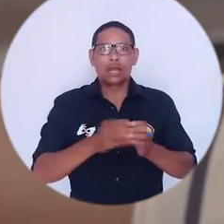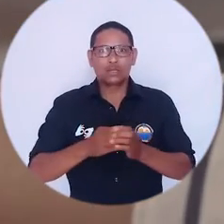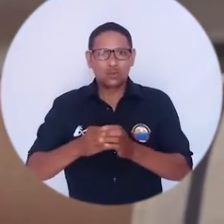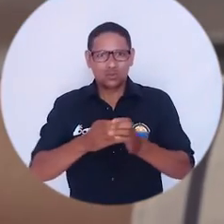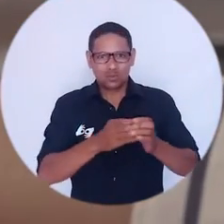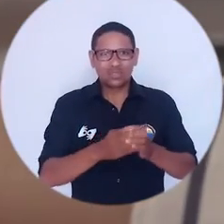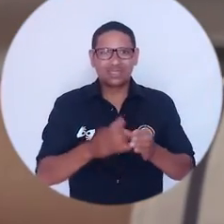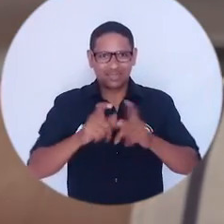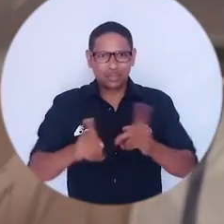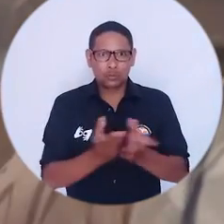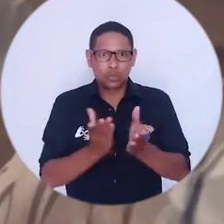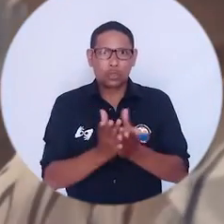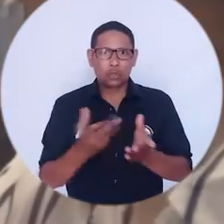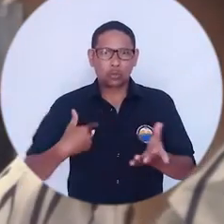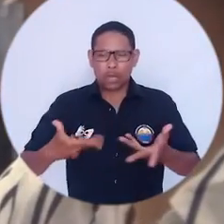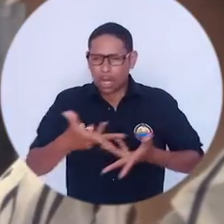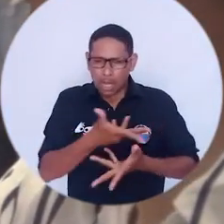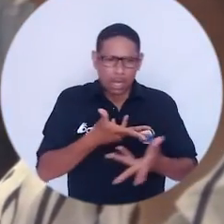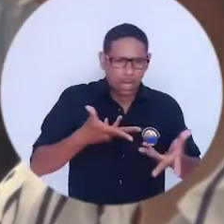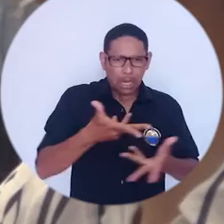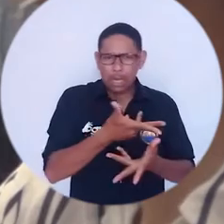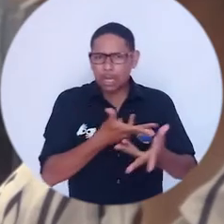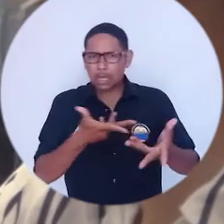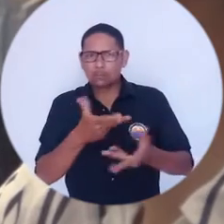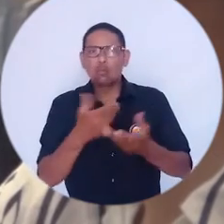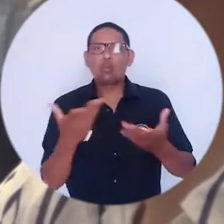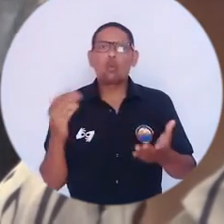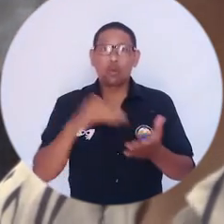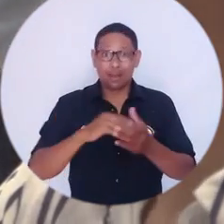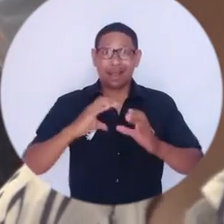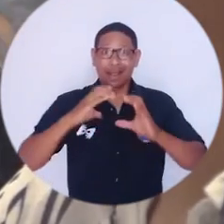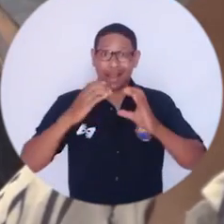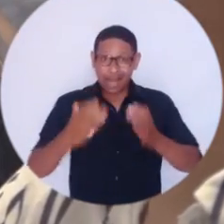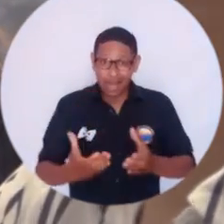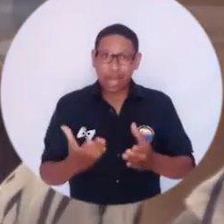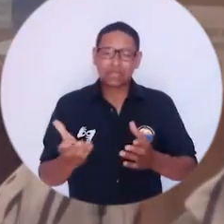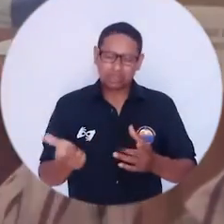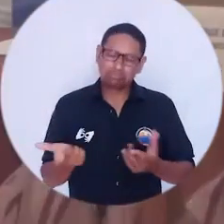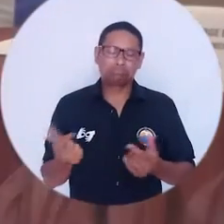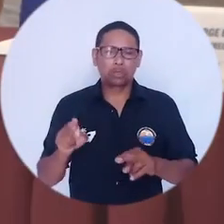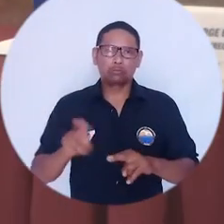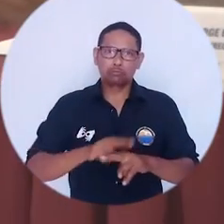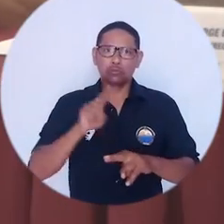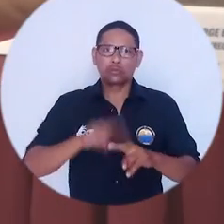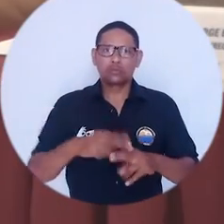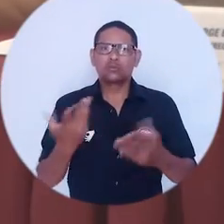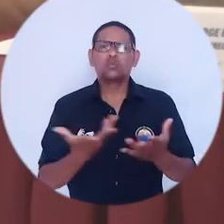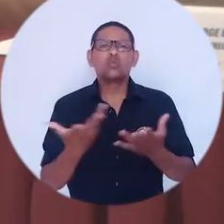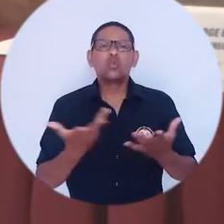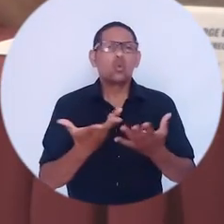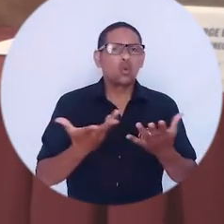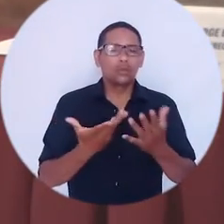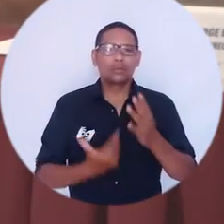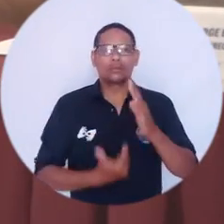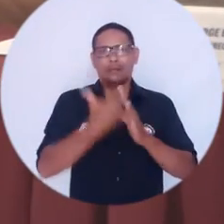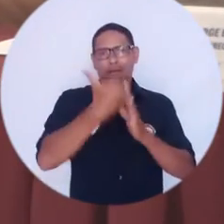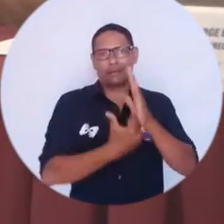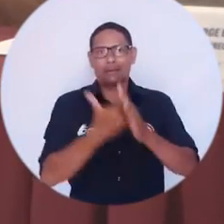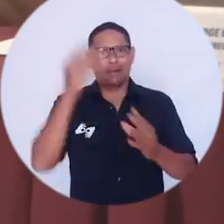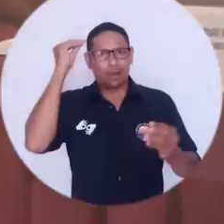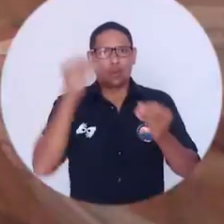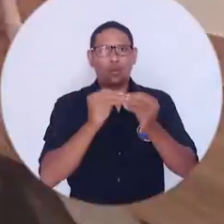estudiantiles lograron consensos sobre el retorno gradual y flexible a clases, los cuales quedaron plasmados en el Acuerdo Nº 9 de